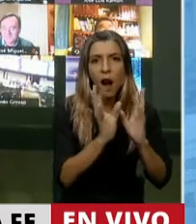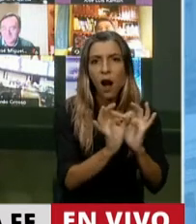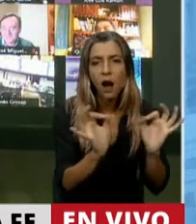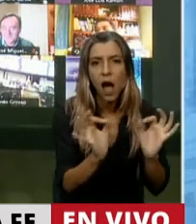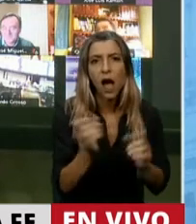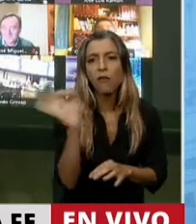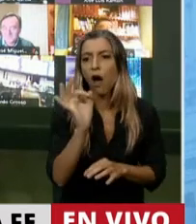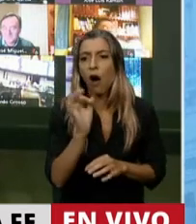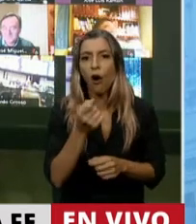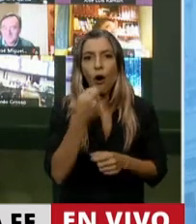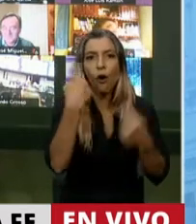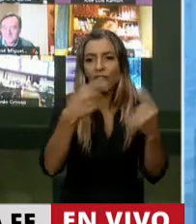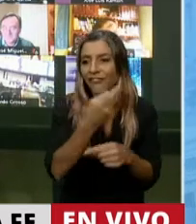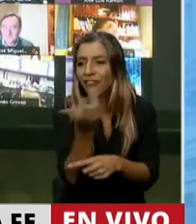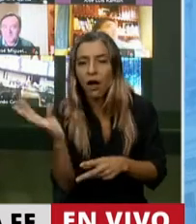biodiversidad,